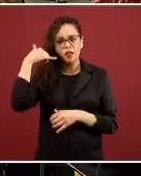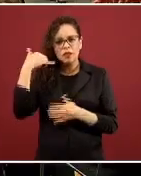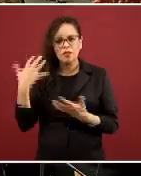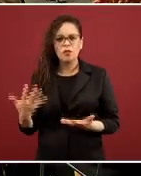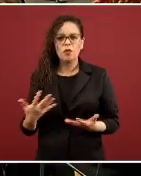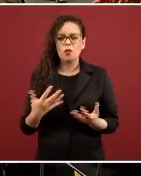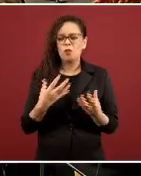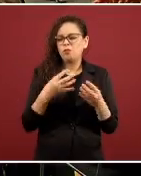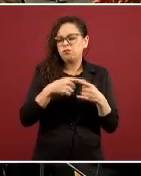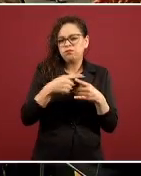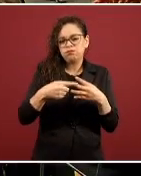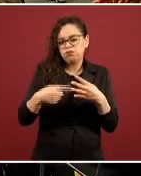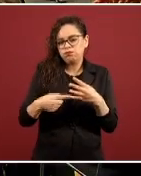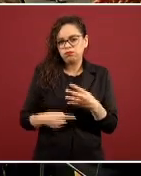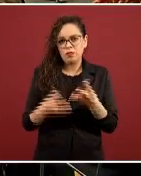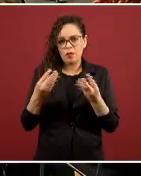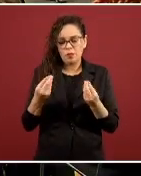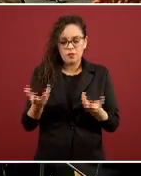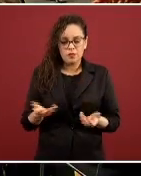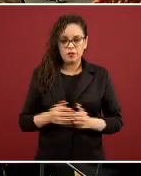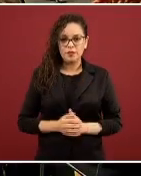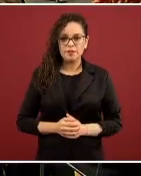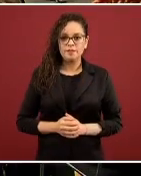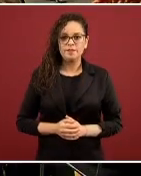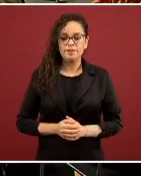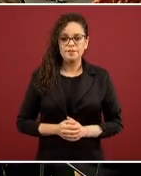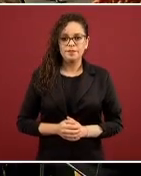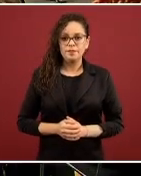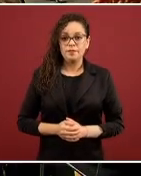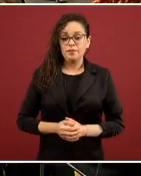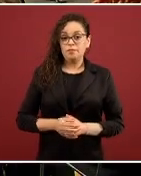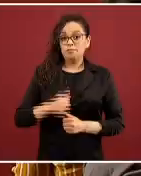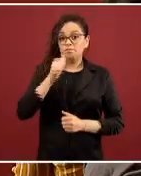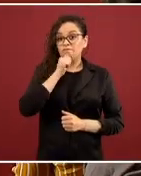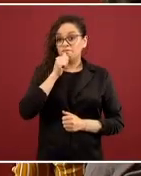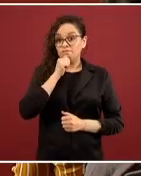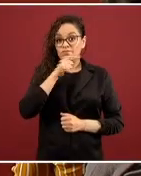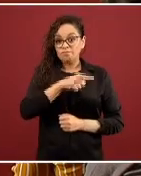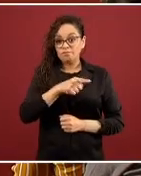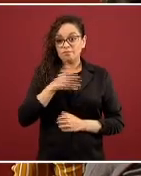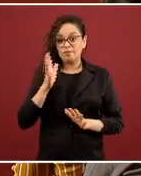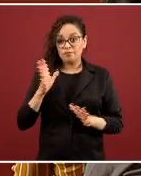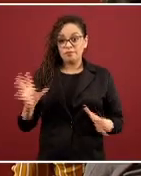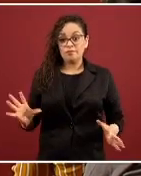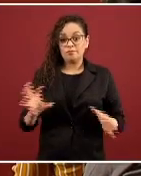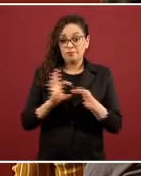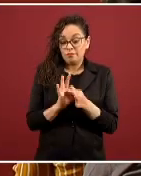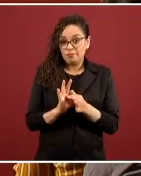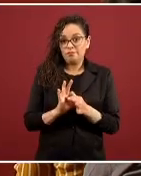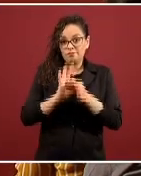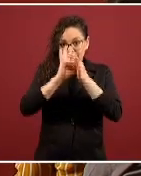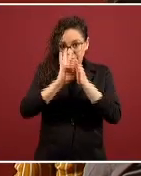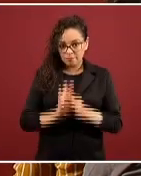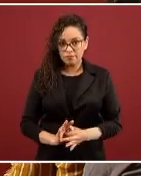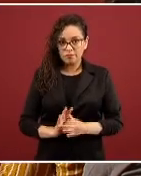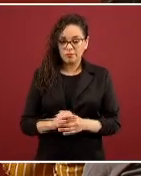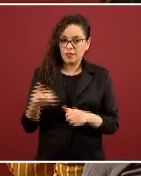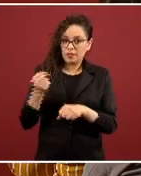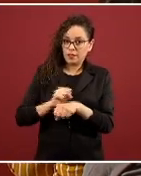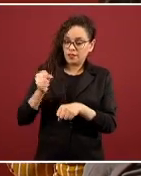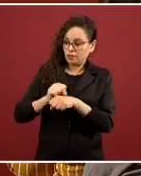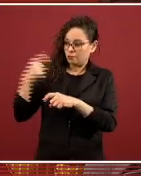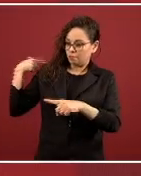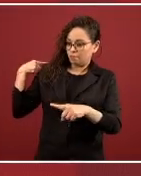que parecieran tener una perspectiva que todavía no se sincroniza con lo que llevamos semanas explicando y